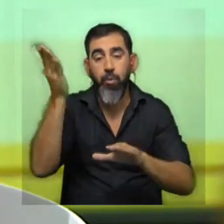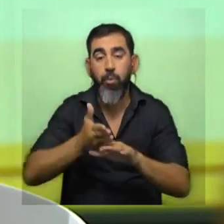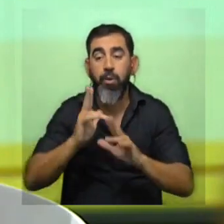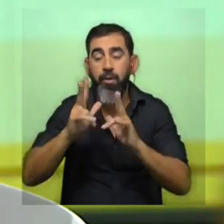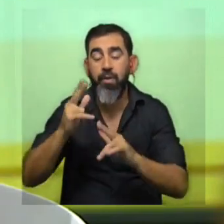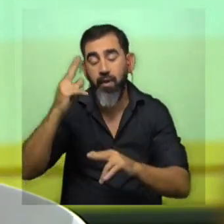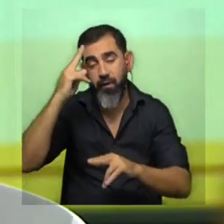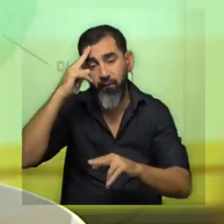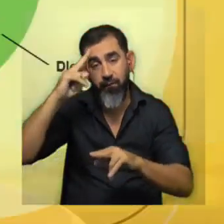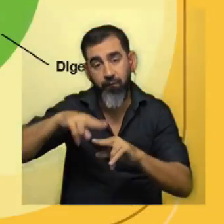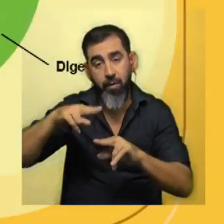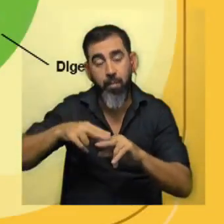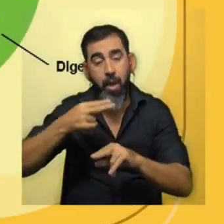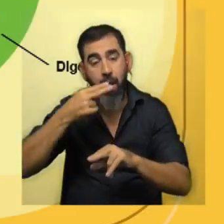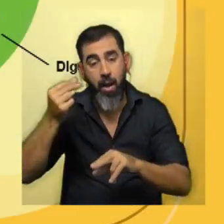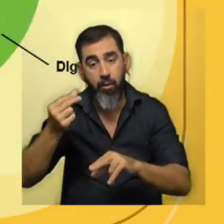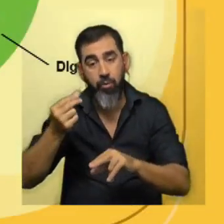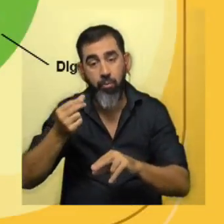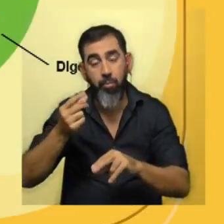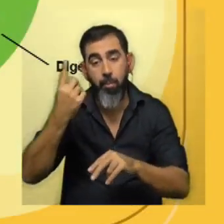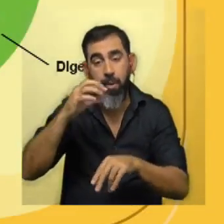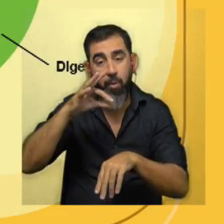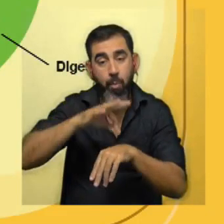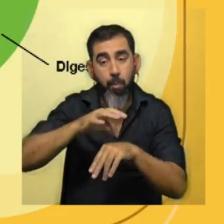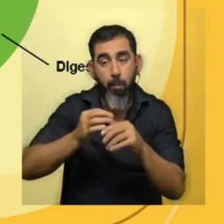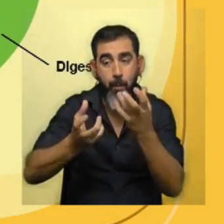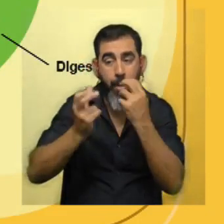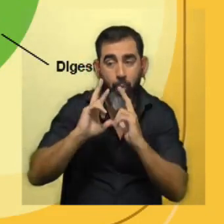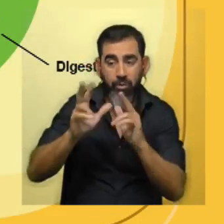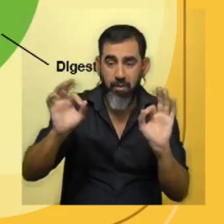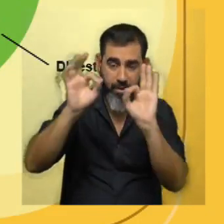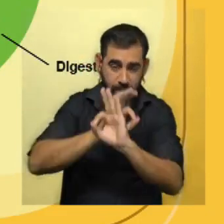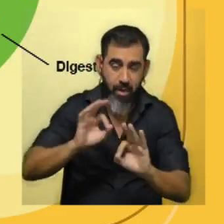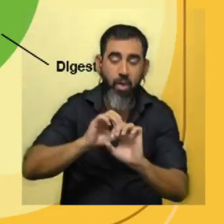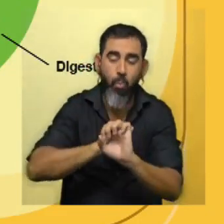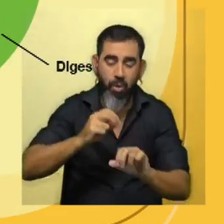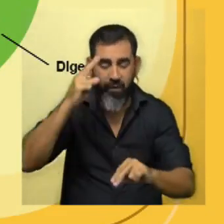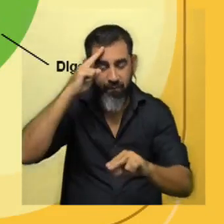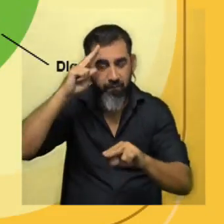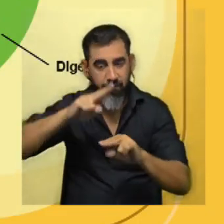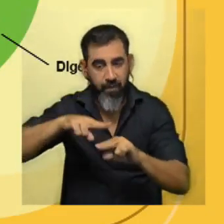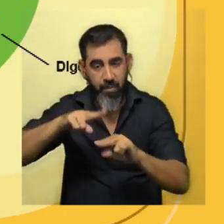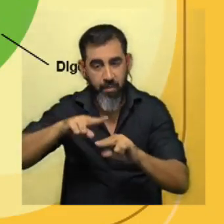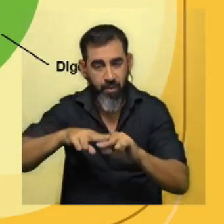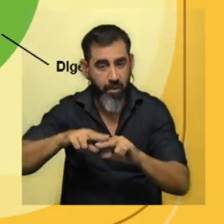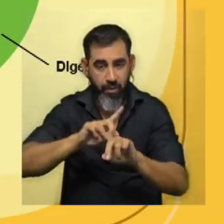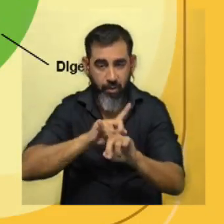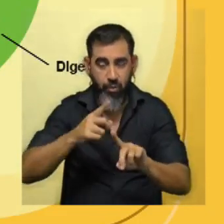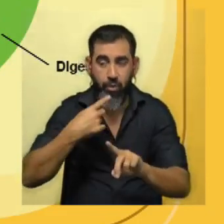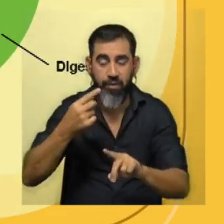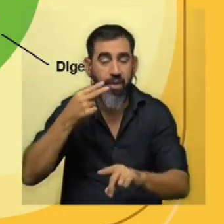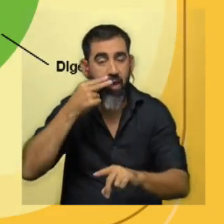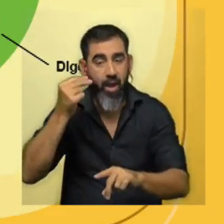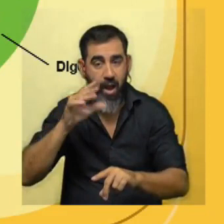gato tiene una patología y acá no tenemos un veterinario que haya hecho los diagnósticos puede que hayan otras enfermedades que no estén manifiestas en el gato